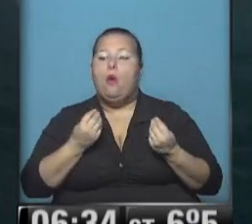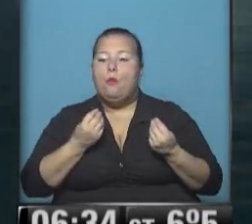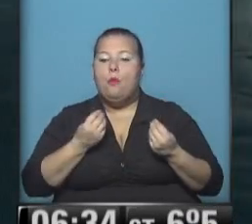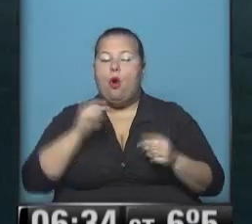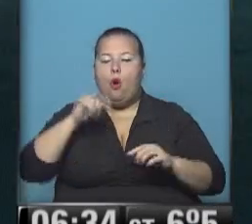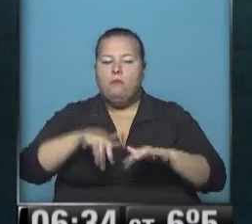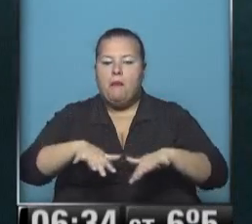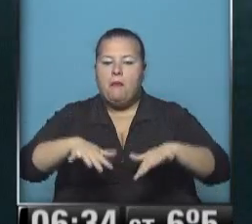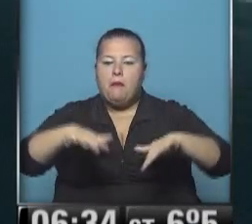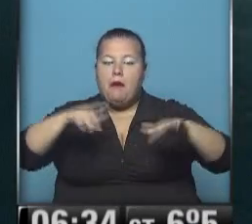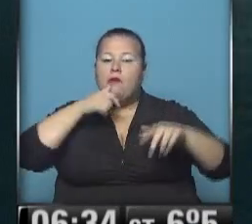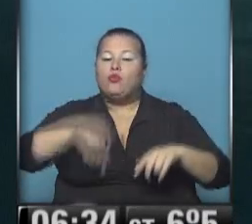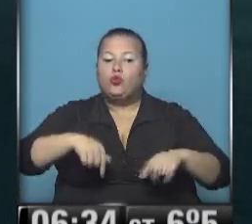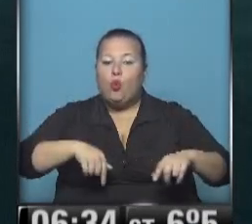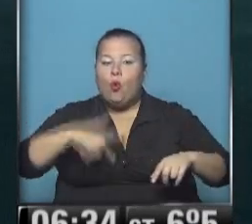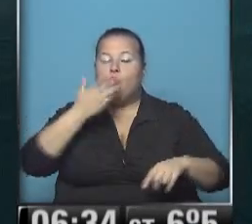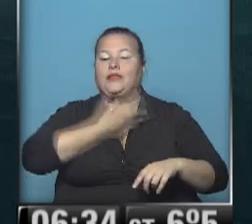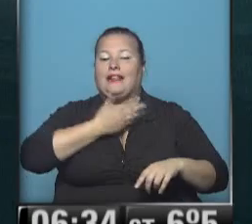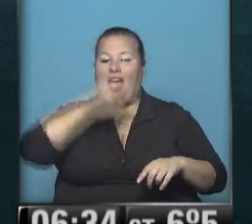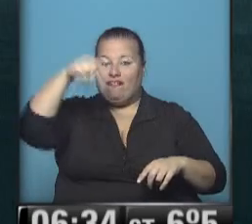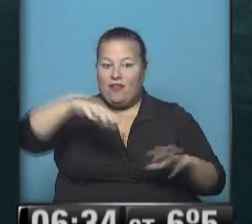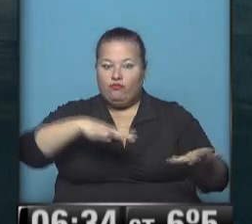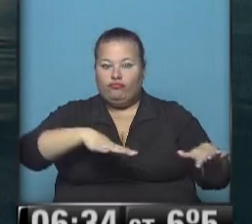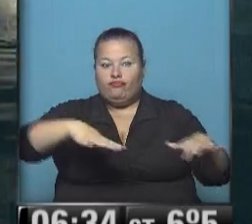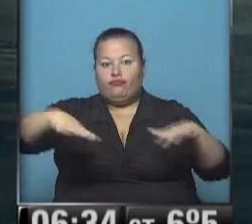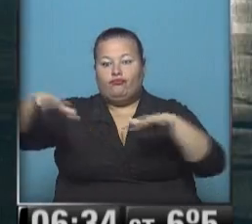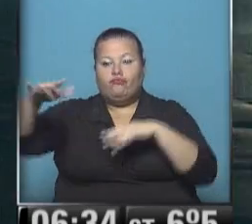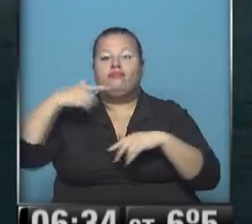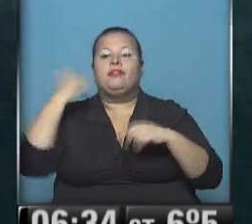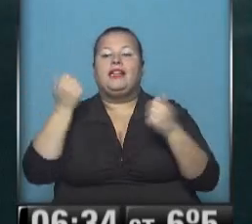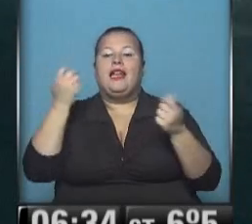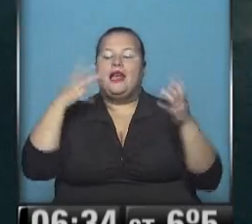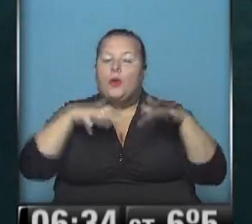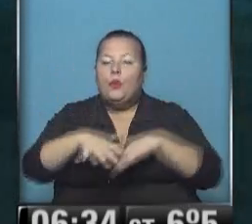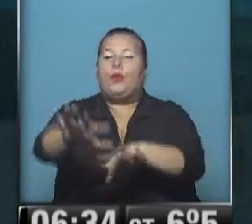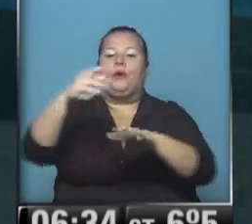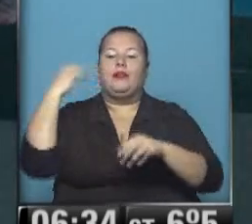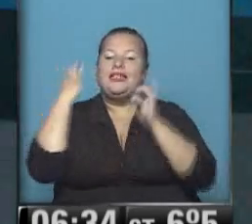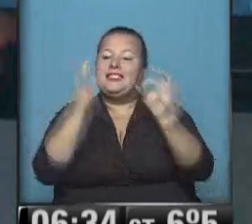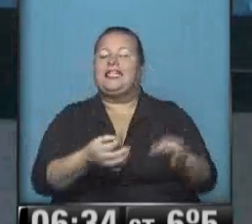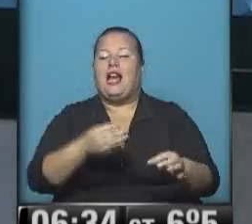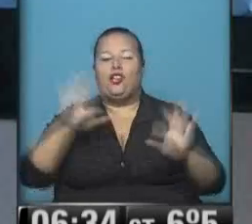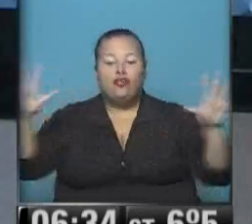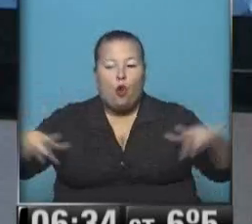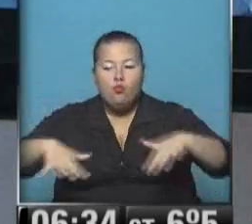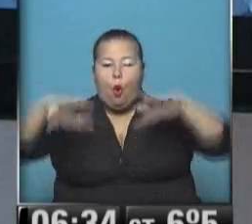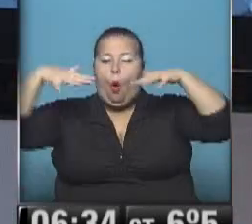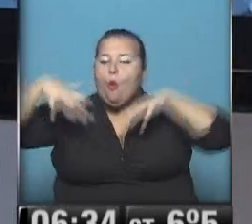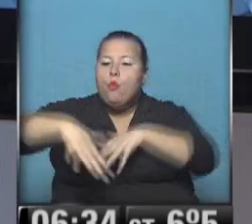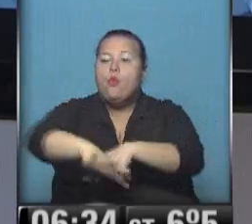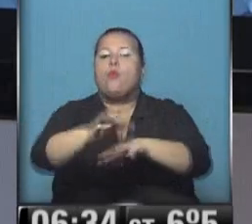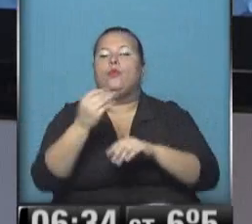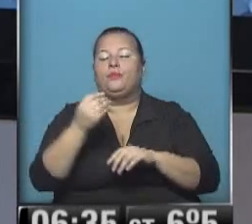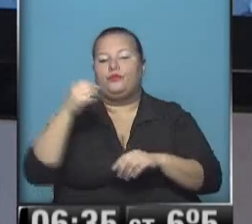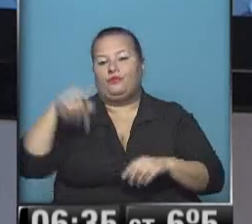juntando agua desde el sur de Santa Fe. Y tratando de desembocar finalmente todo ese volumen de agua